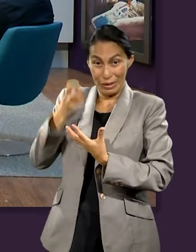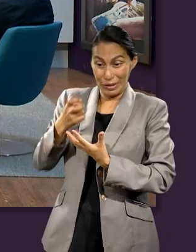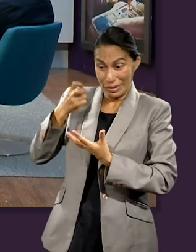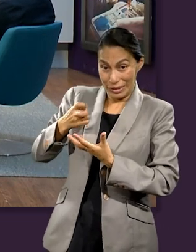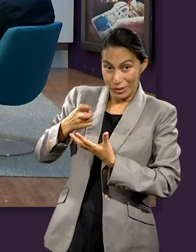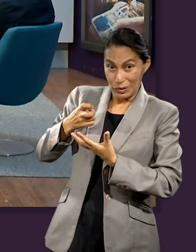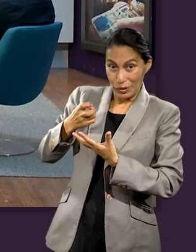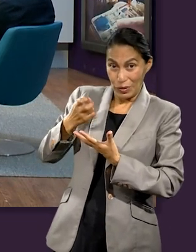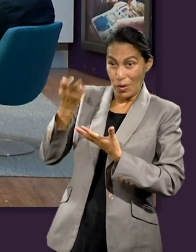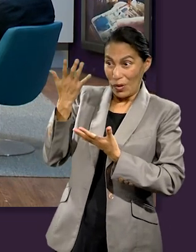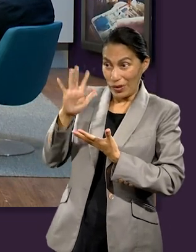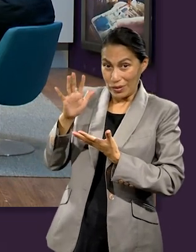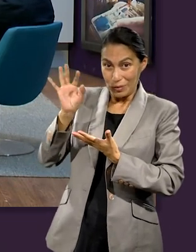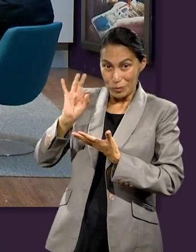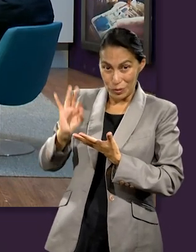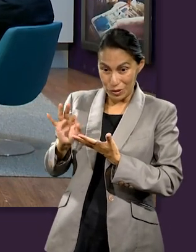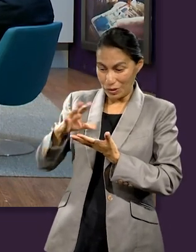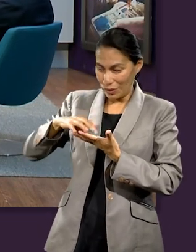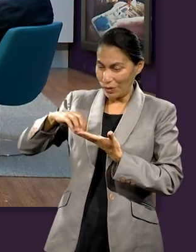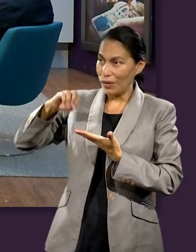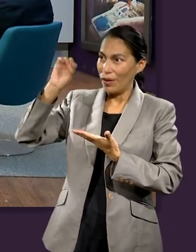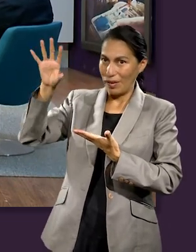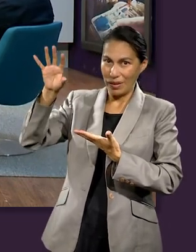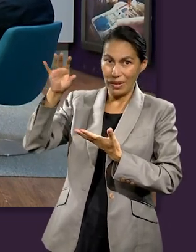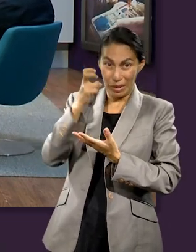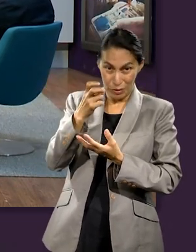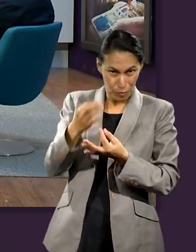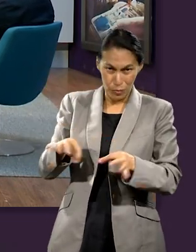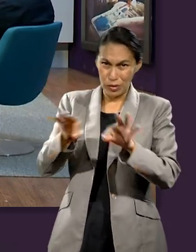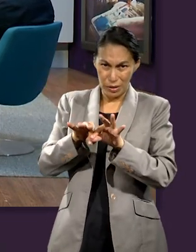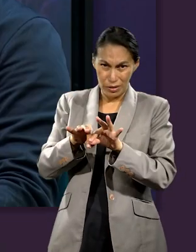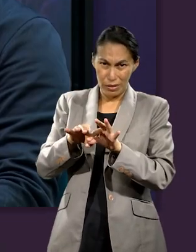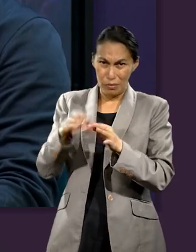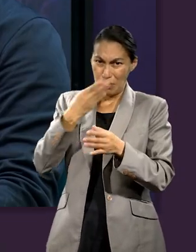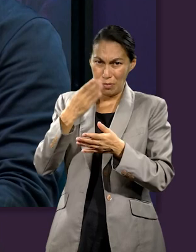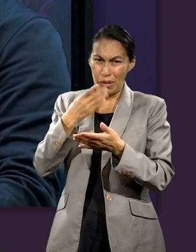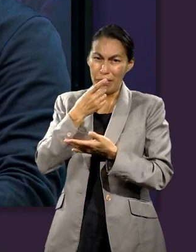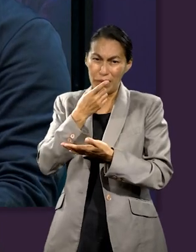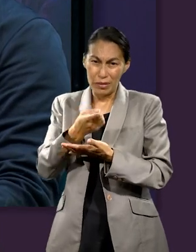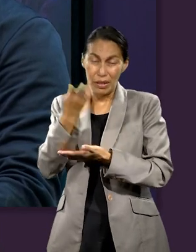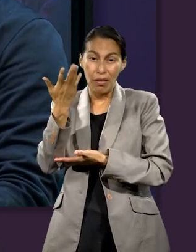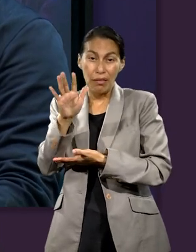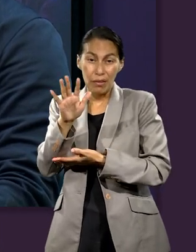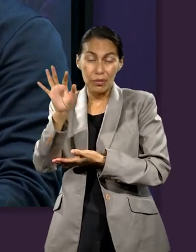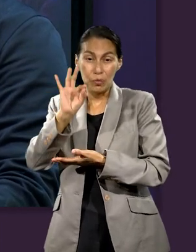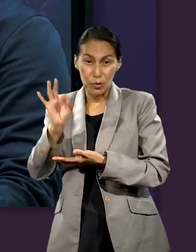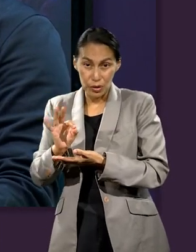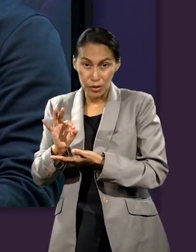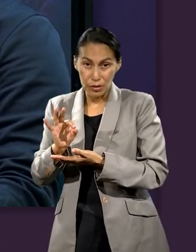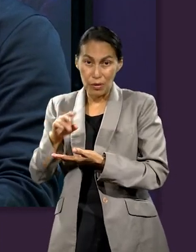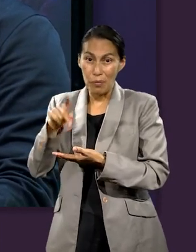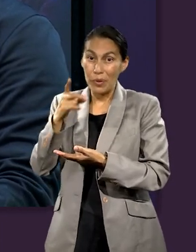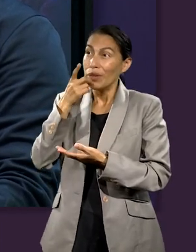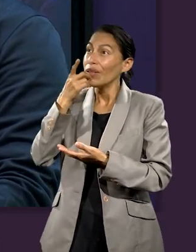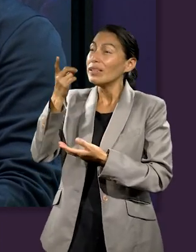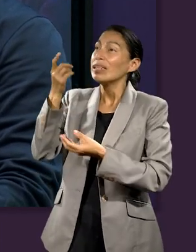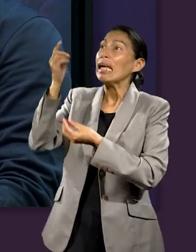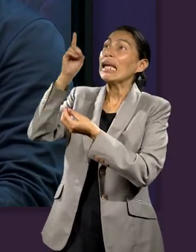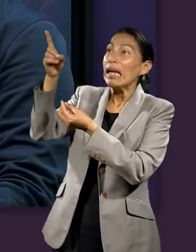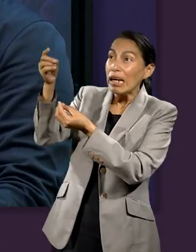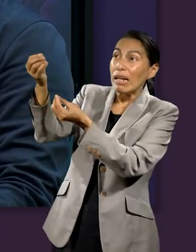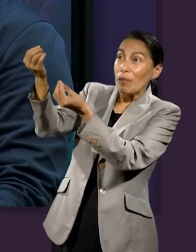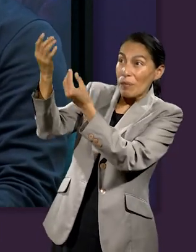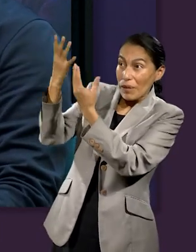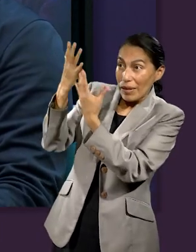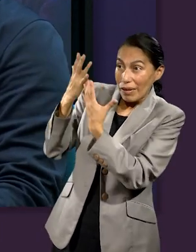10%. Ese es claro. Ese es claro. Pero aquí pone la mesa como de la gratitud